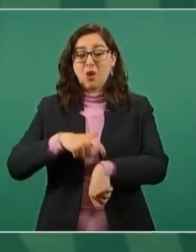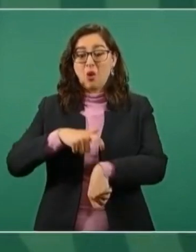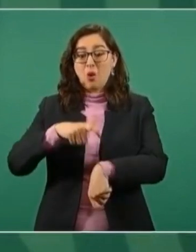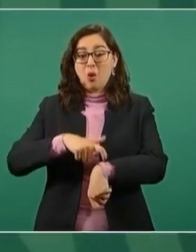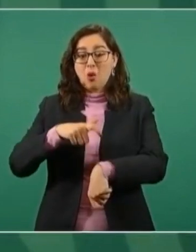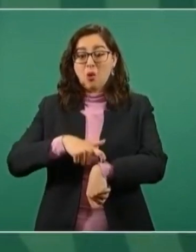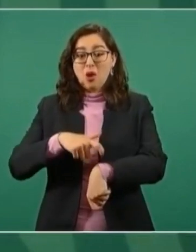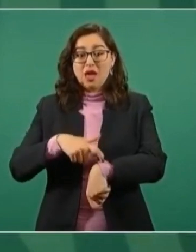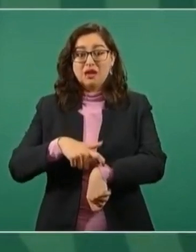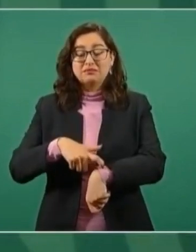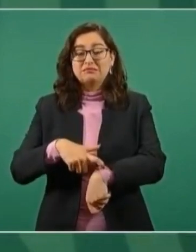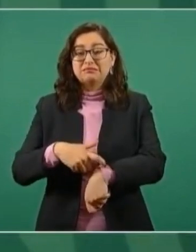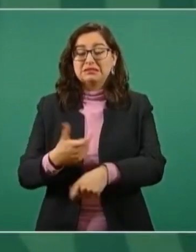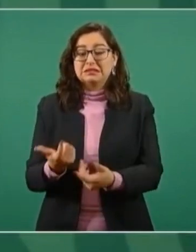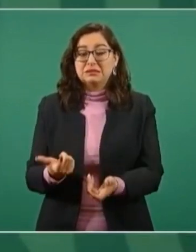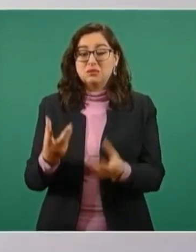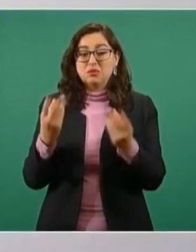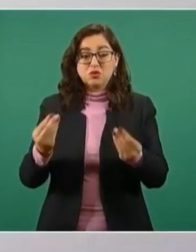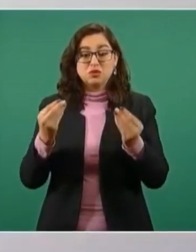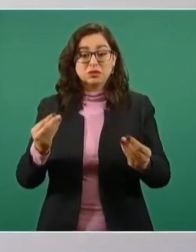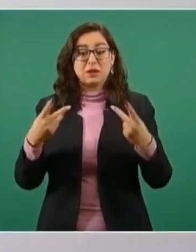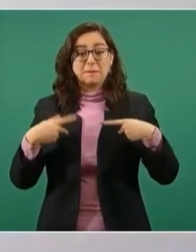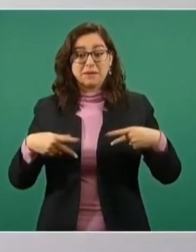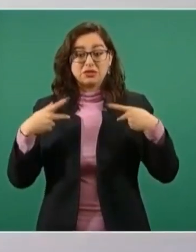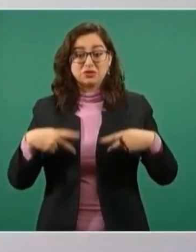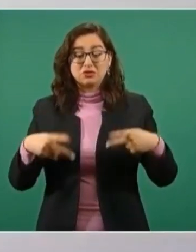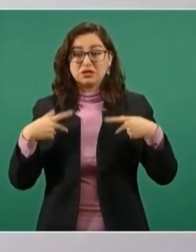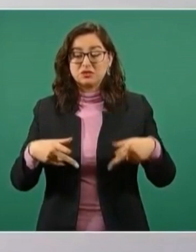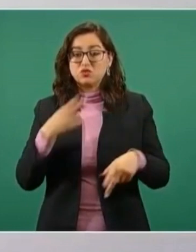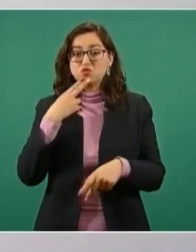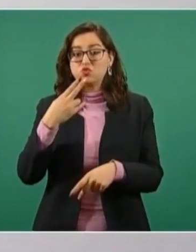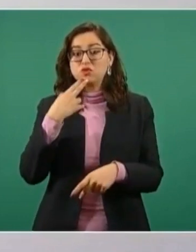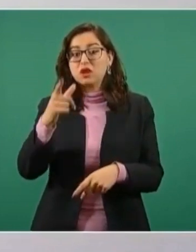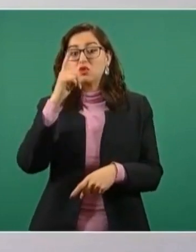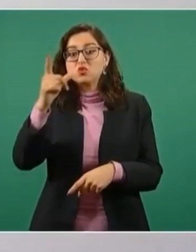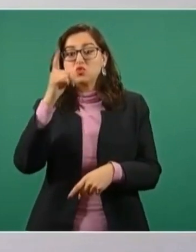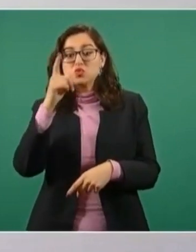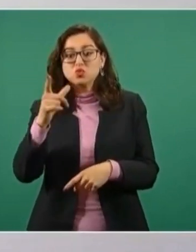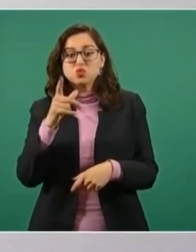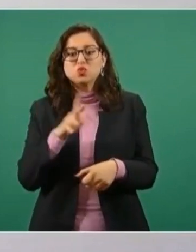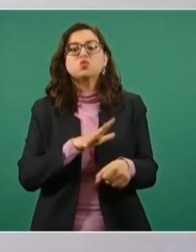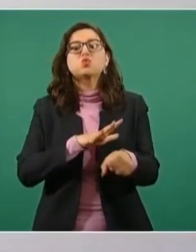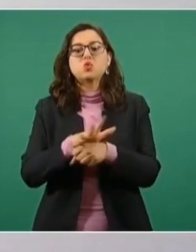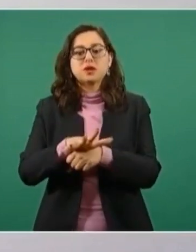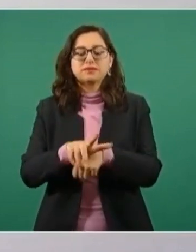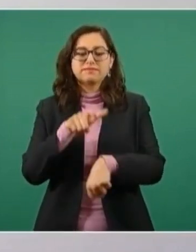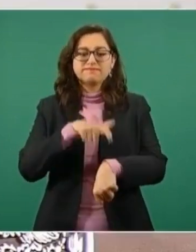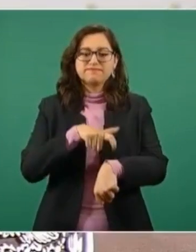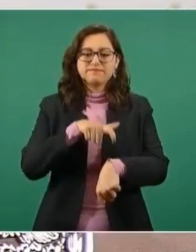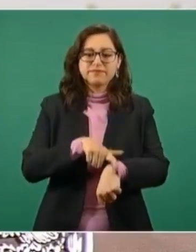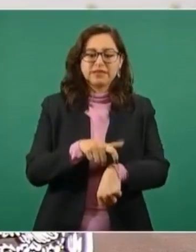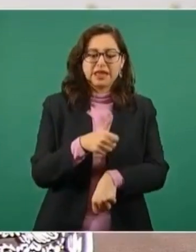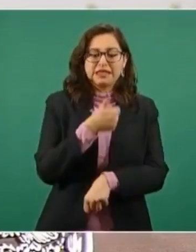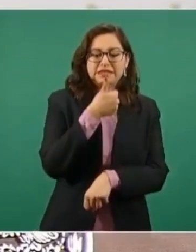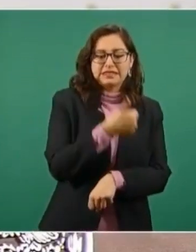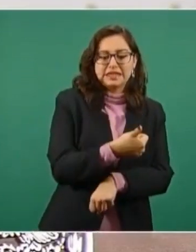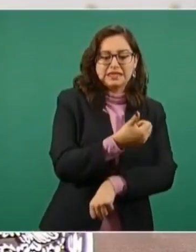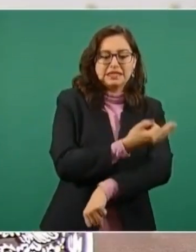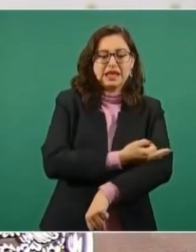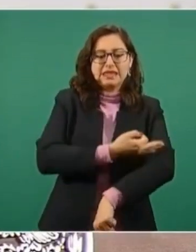energía se consume de seis de la tarde a diez